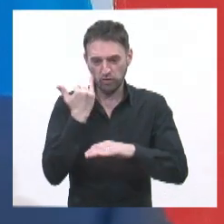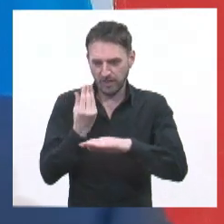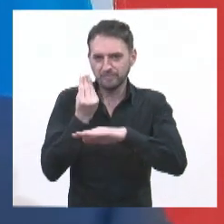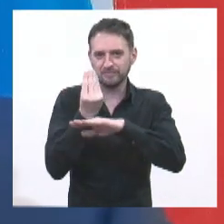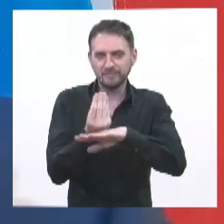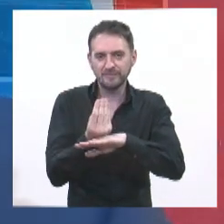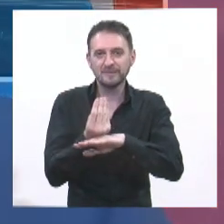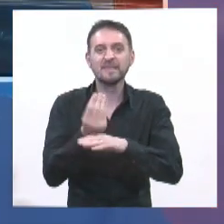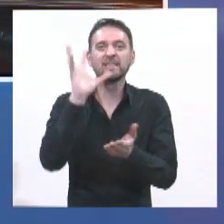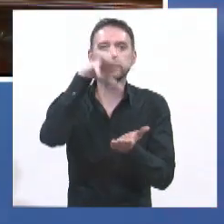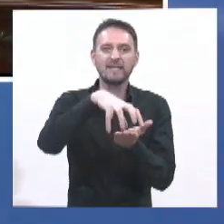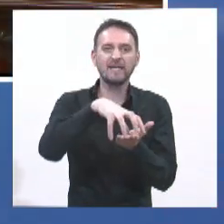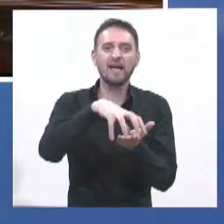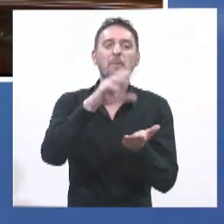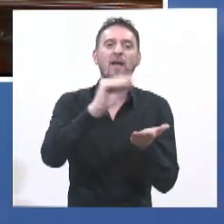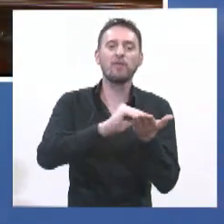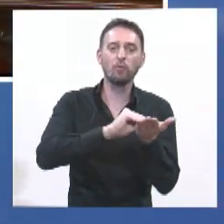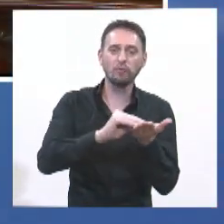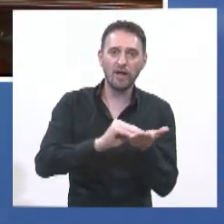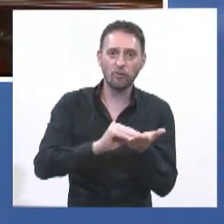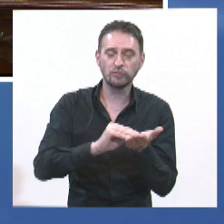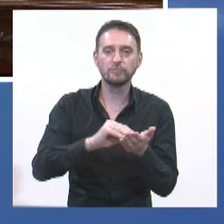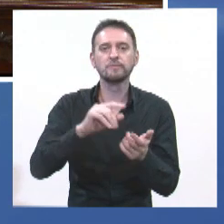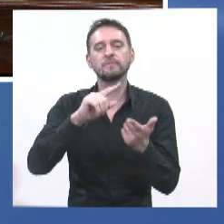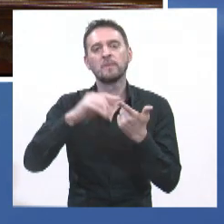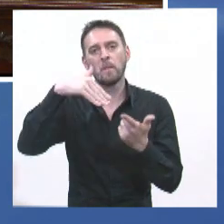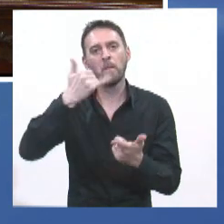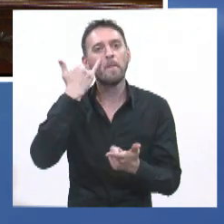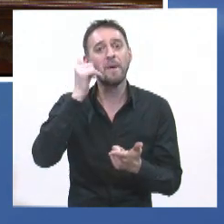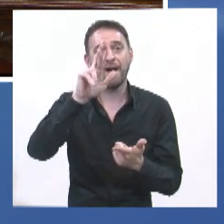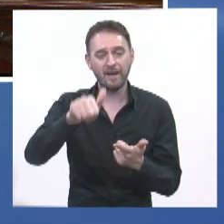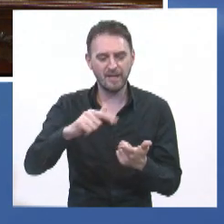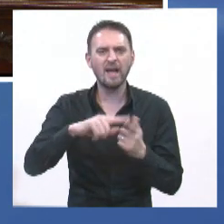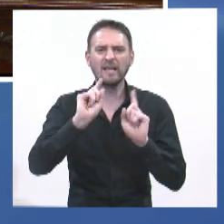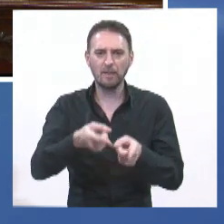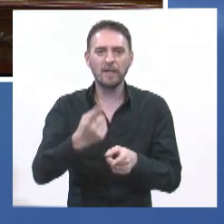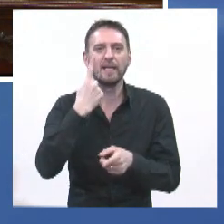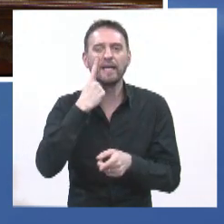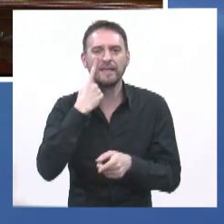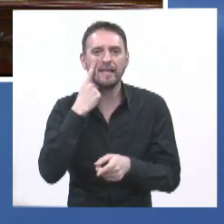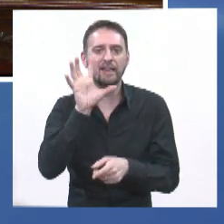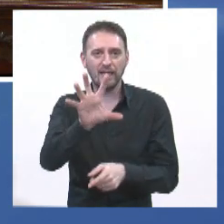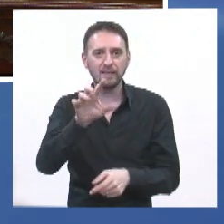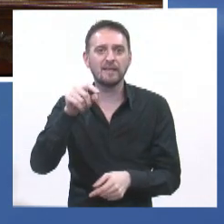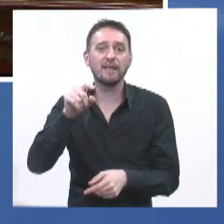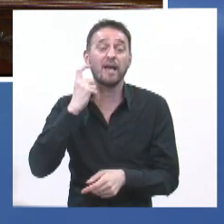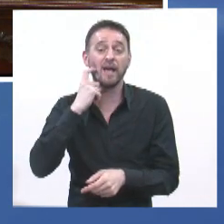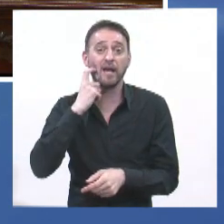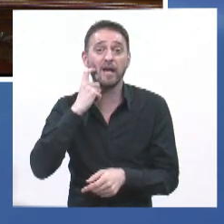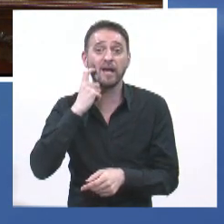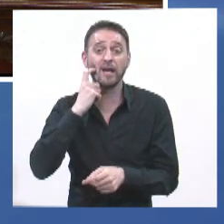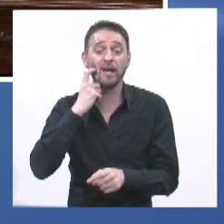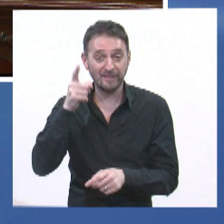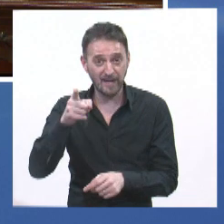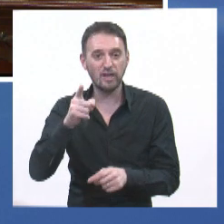la Cámara de Diputados, Maida Cresto, que fue intendente de Concordia y hoy es funcionario nacional.